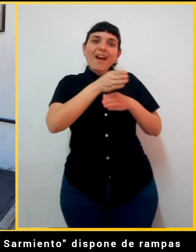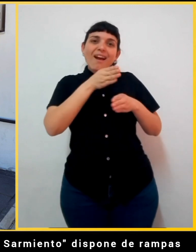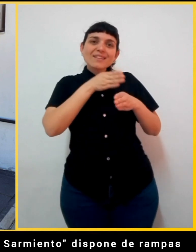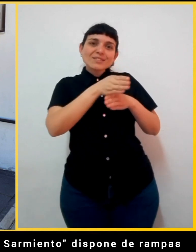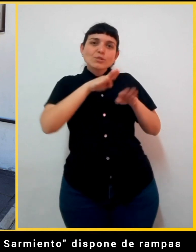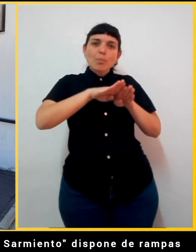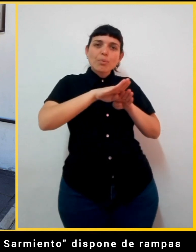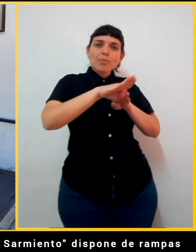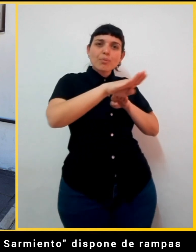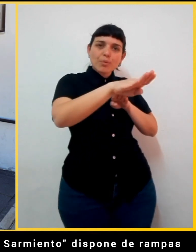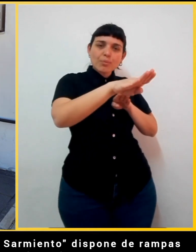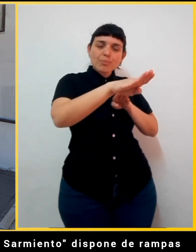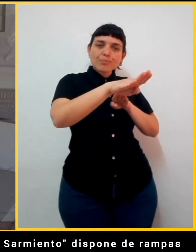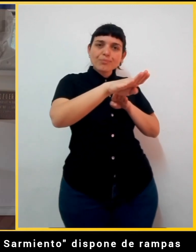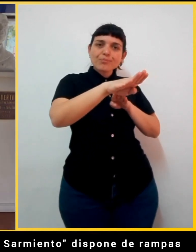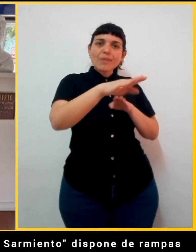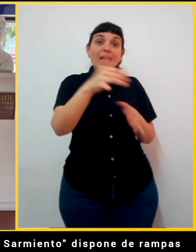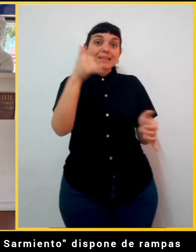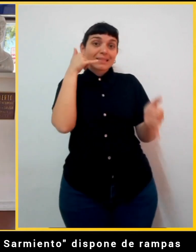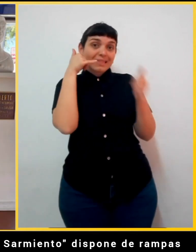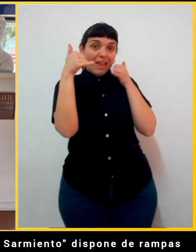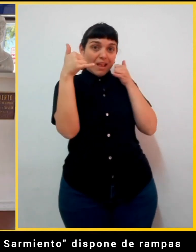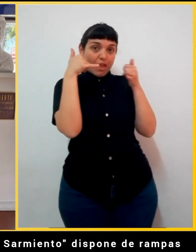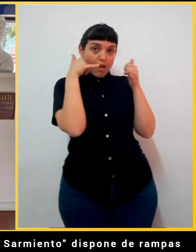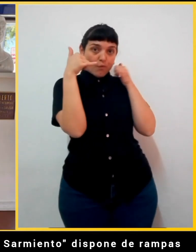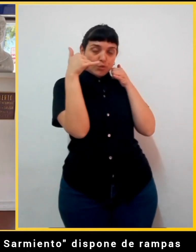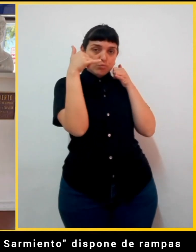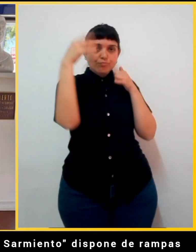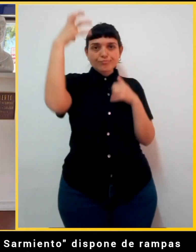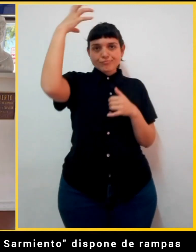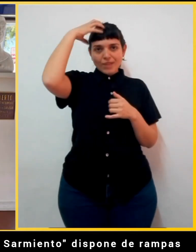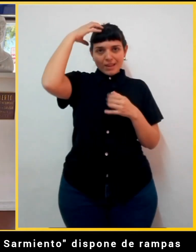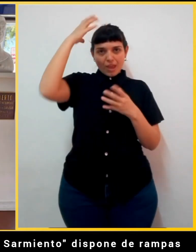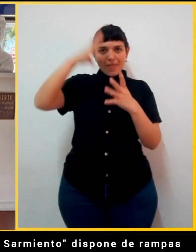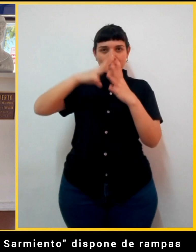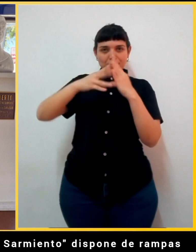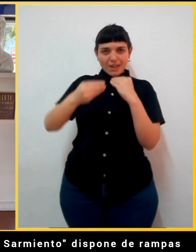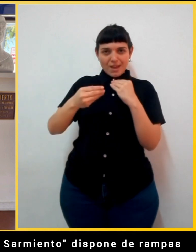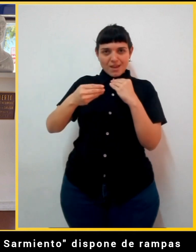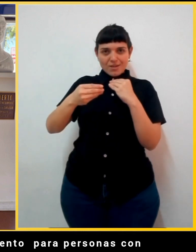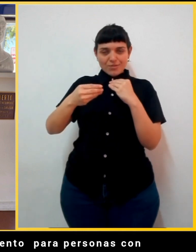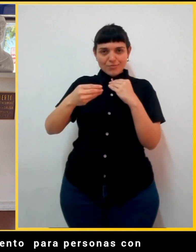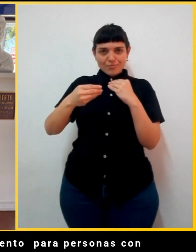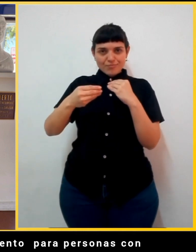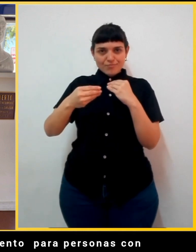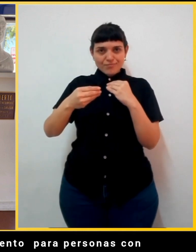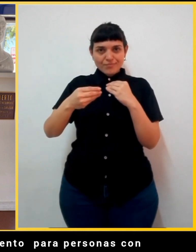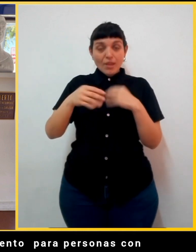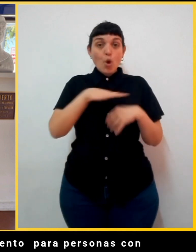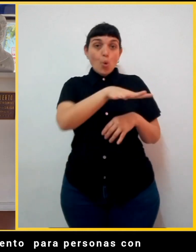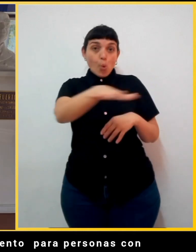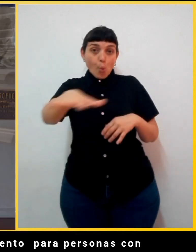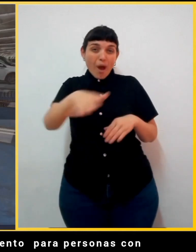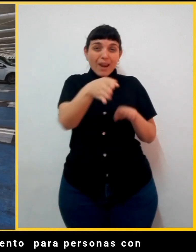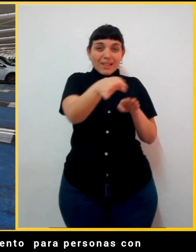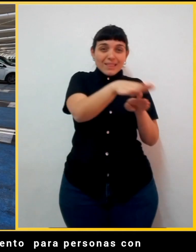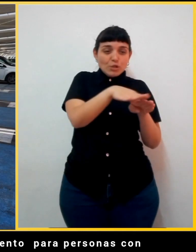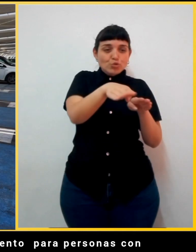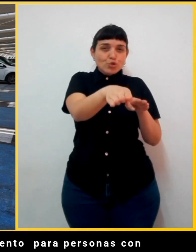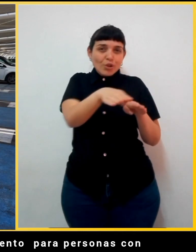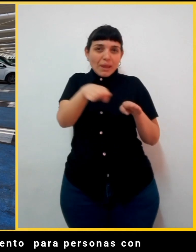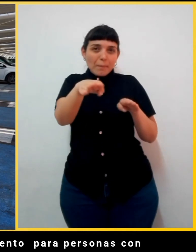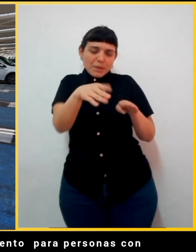dispone de rampas de acceso, teléfonos, sanitarios adaptados y espacios